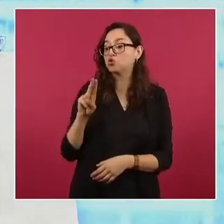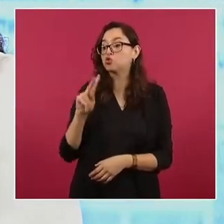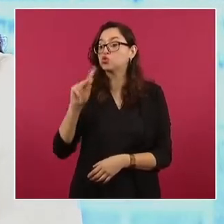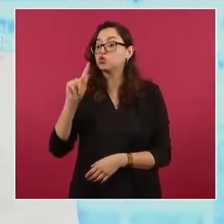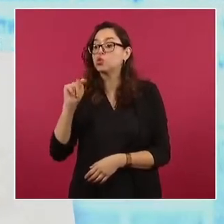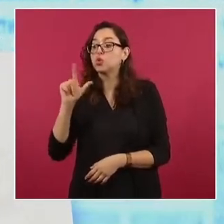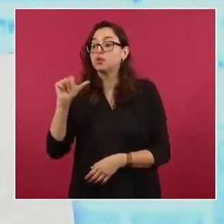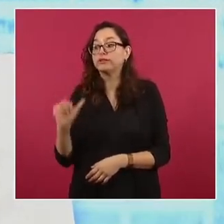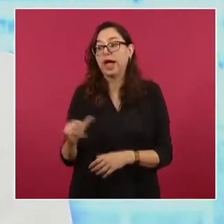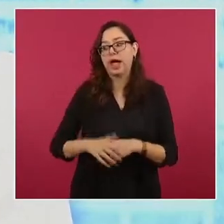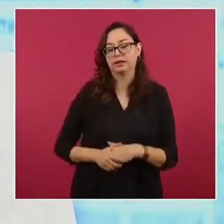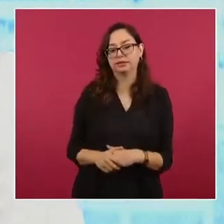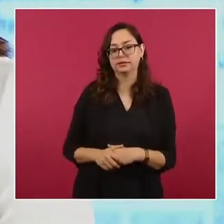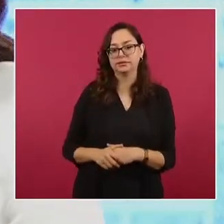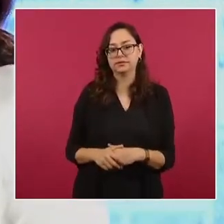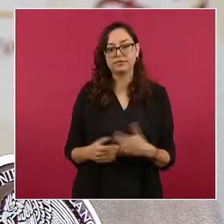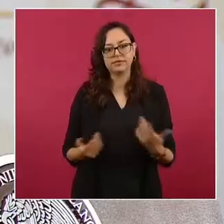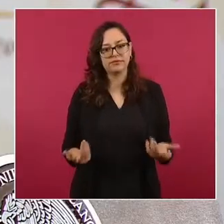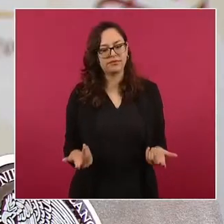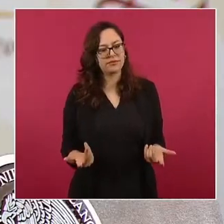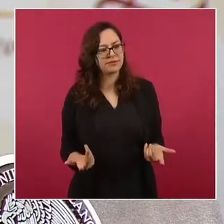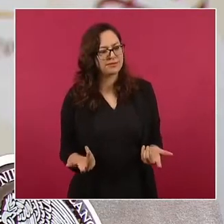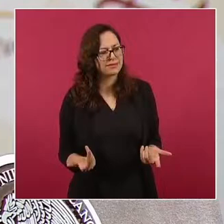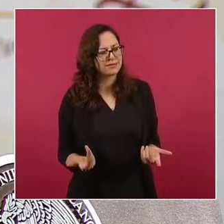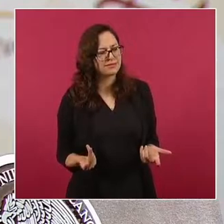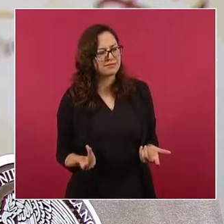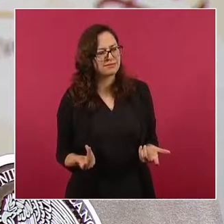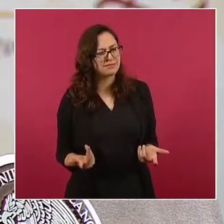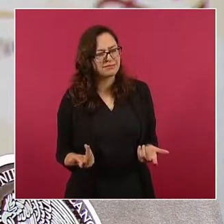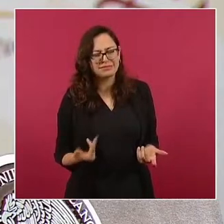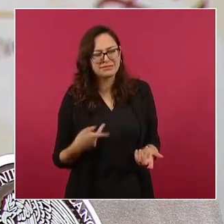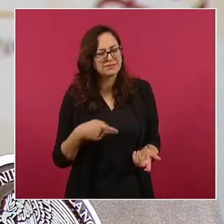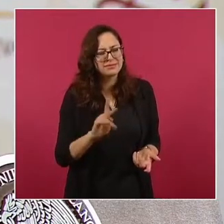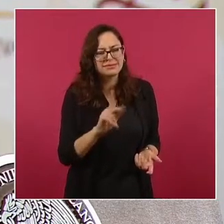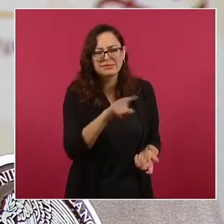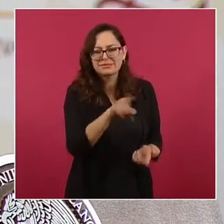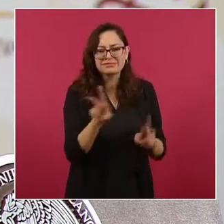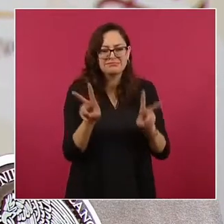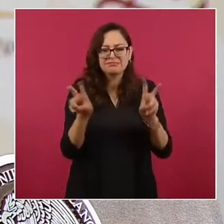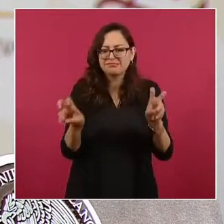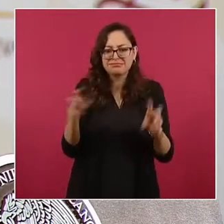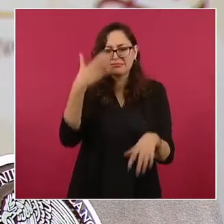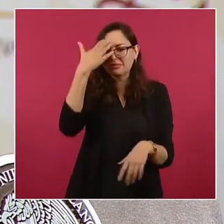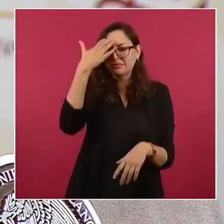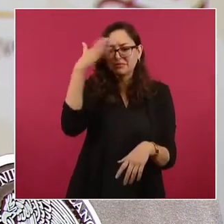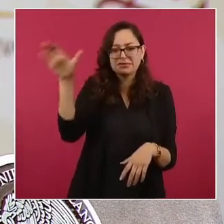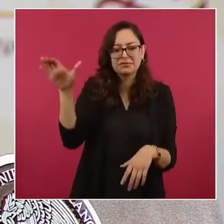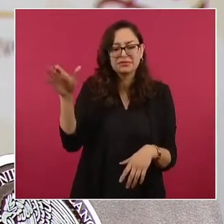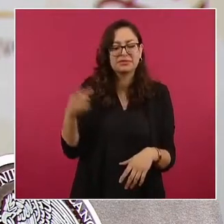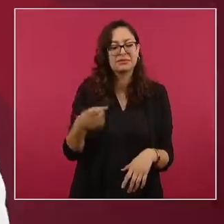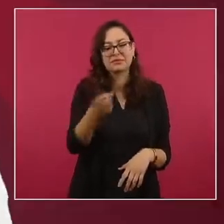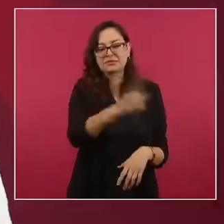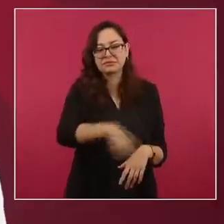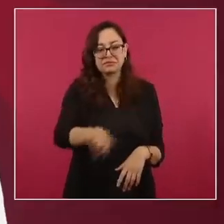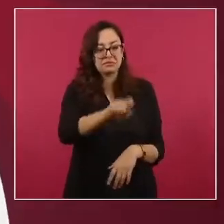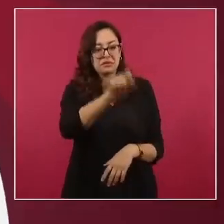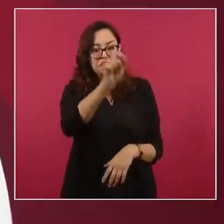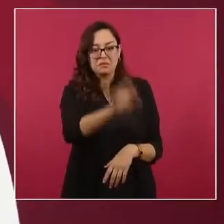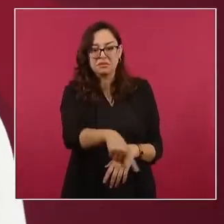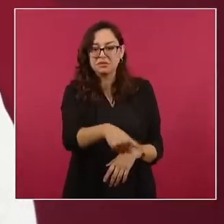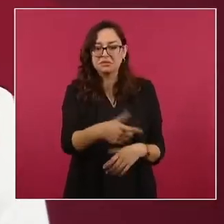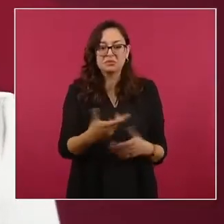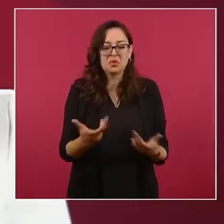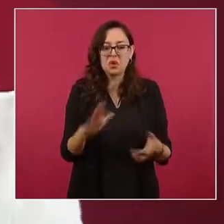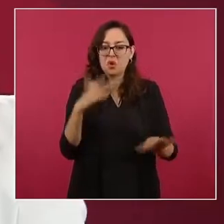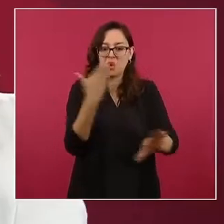se dicen expertos de lo que desconocen, solitos se hacen la maldad, pues esto no es nada